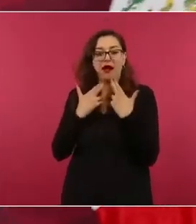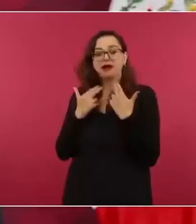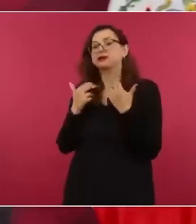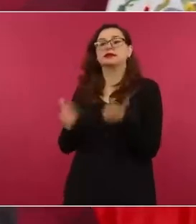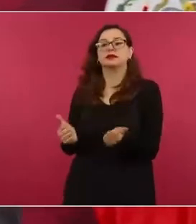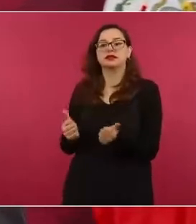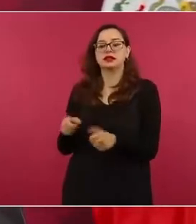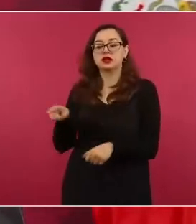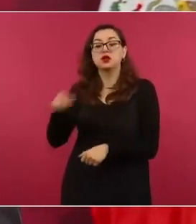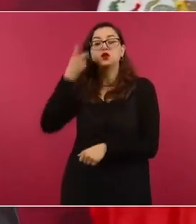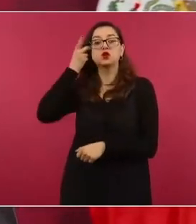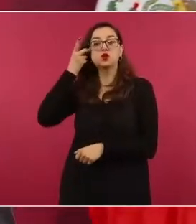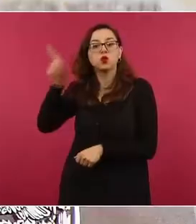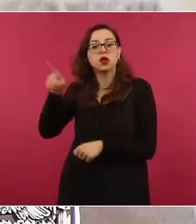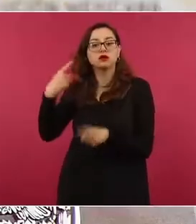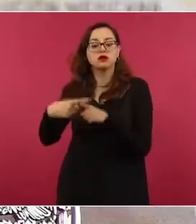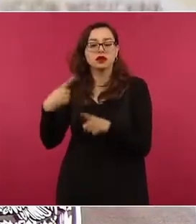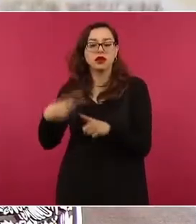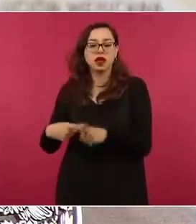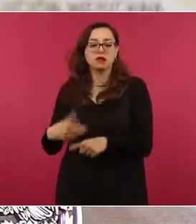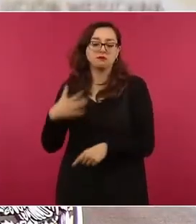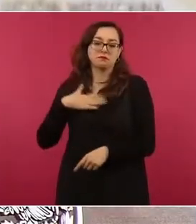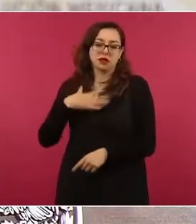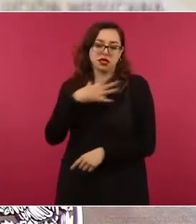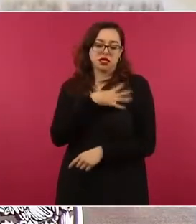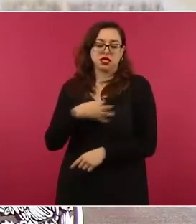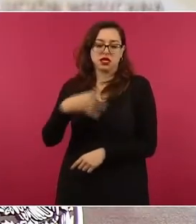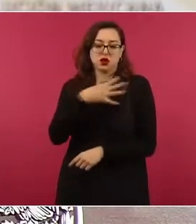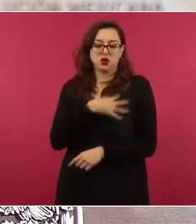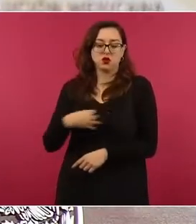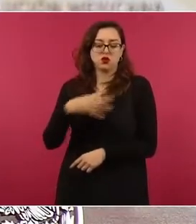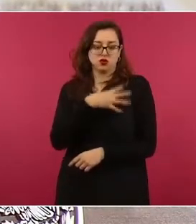de mis hijos, pero hay una cláusula